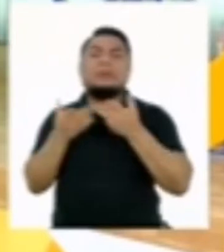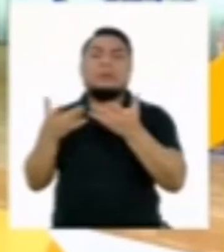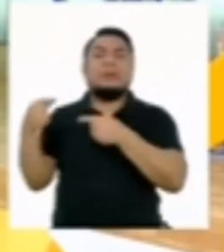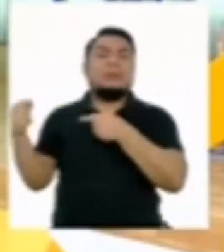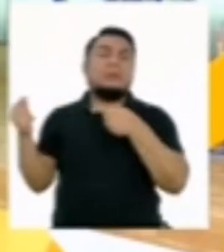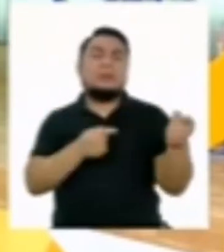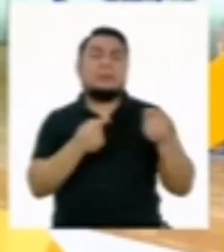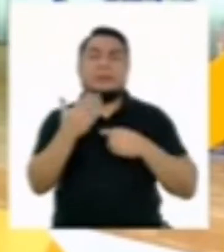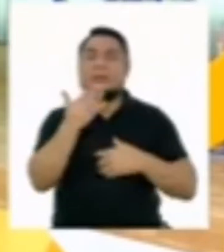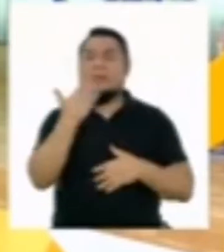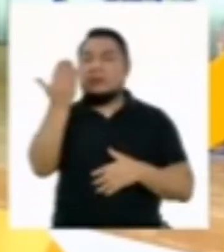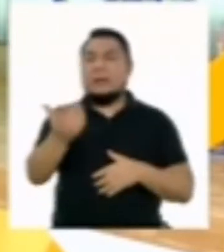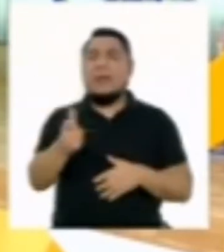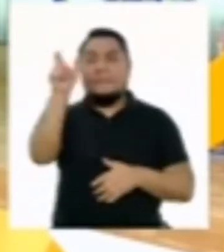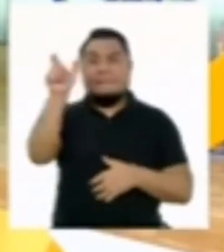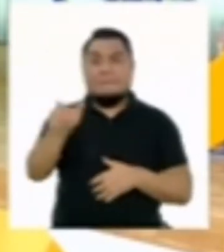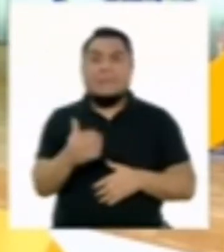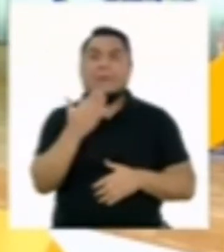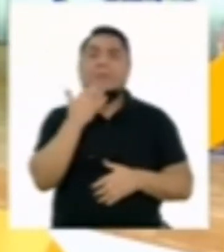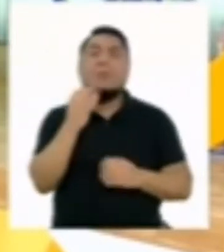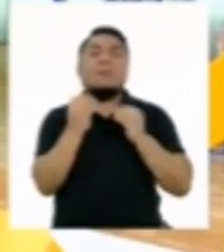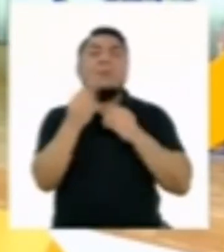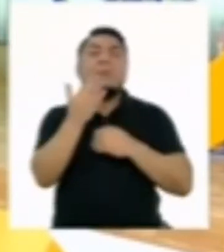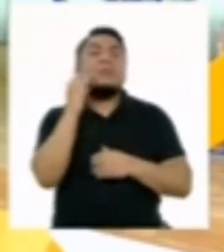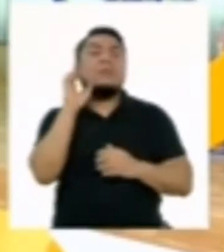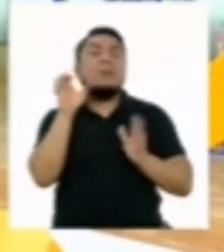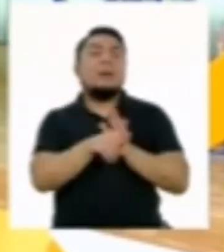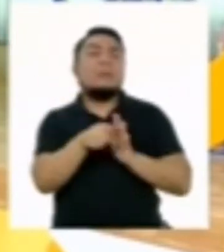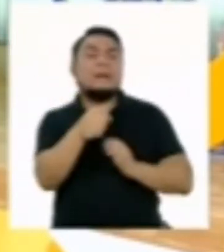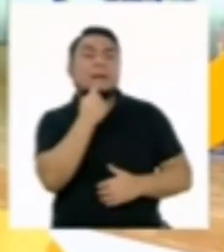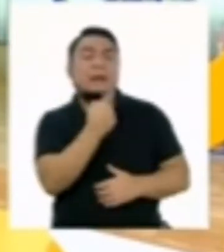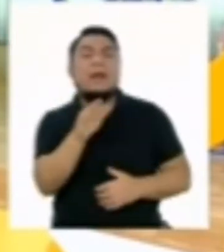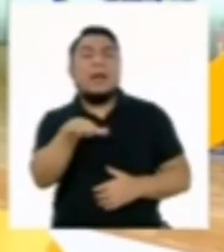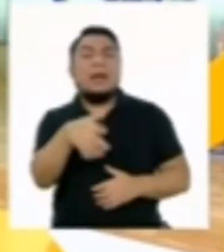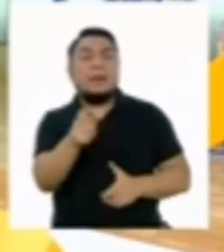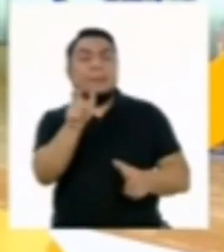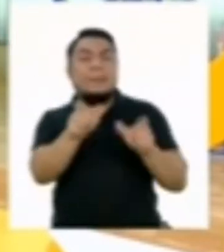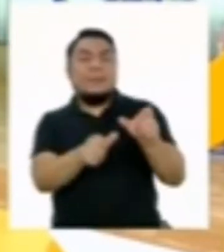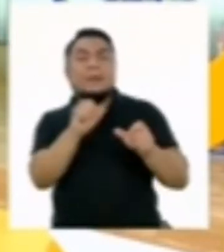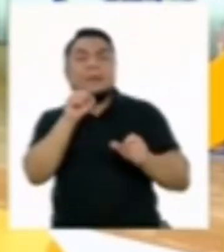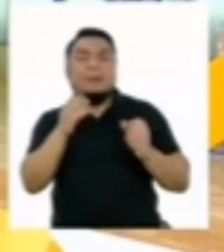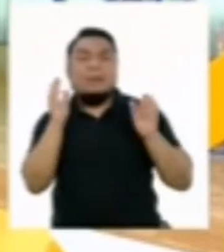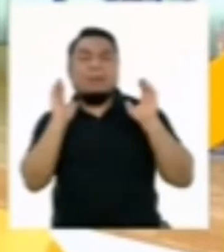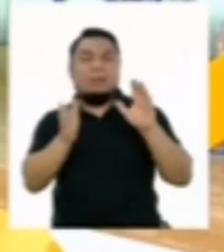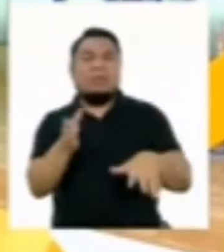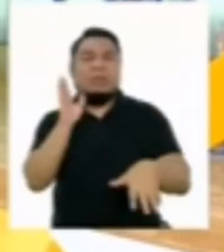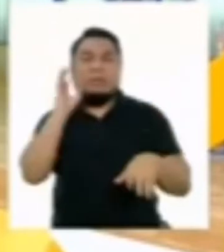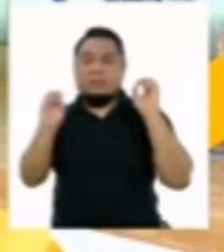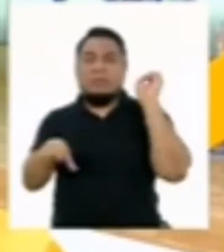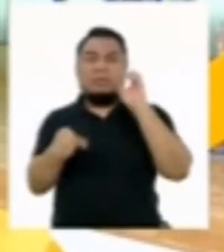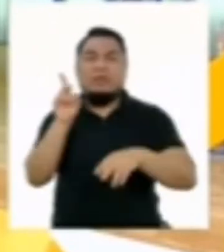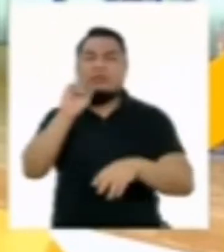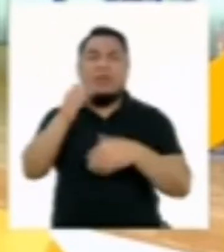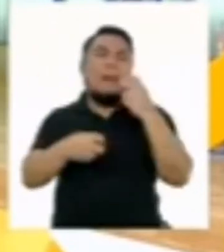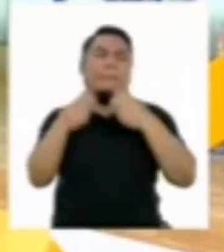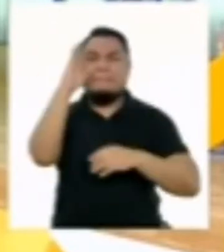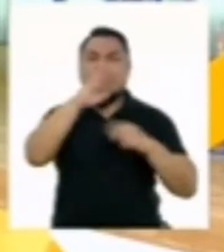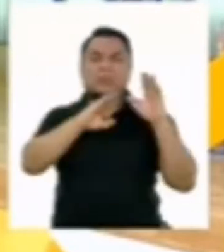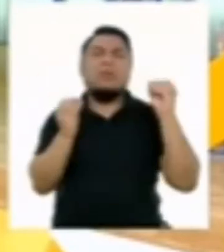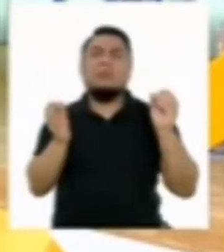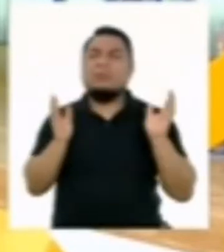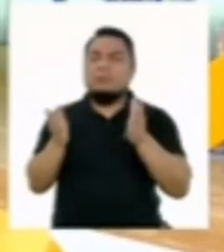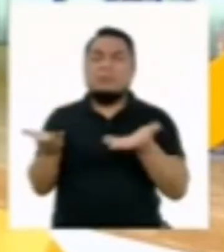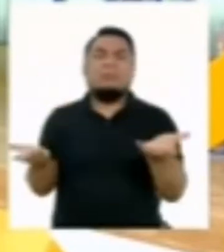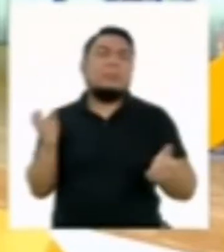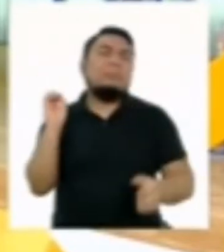enfrentamientos entre las personas. Como en el caso que les conté, hay personas que botan sus desechos sin preocuparse en dónde van a